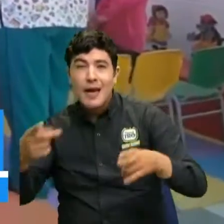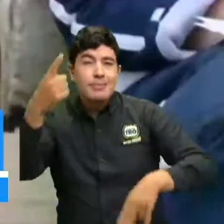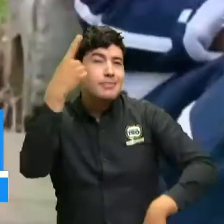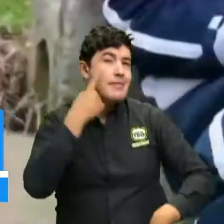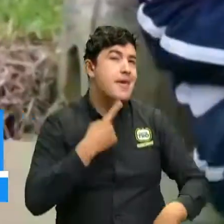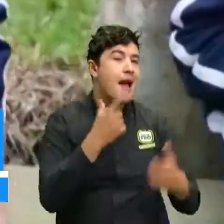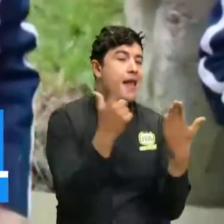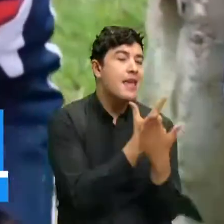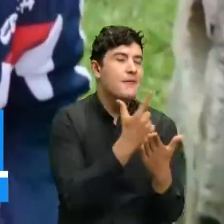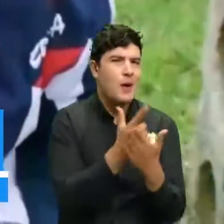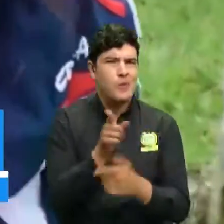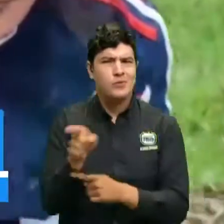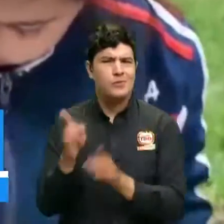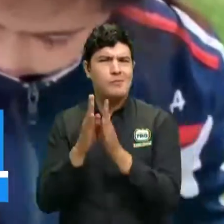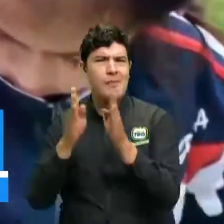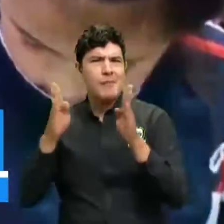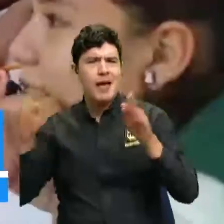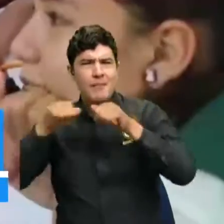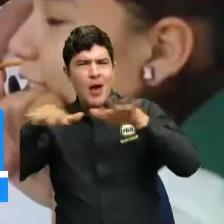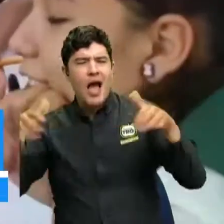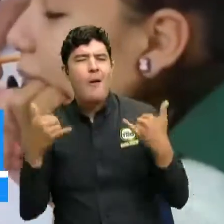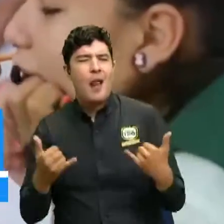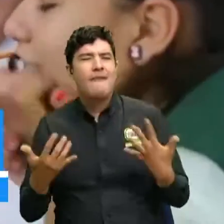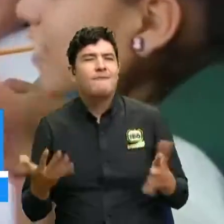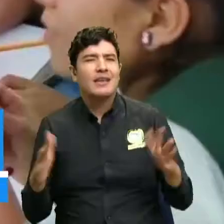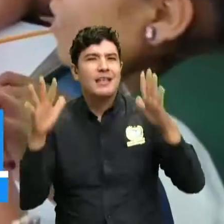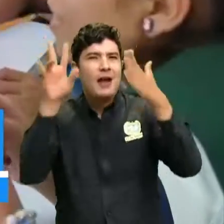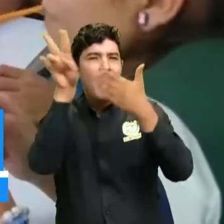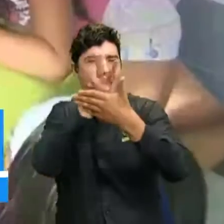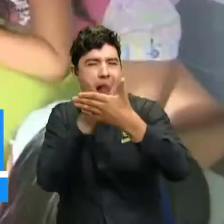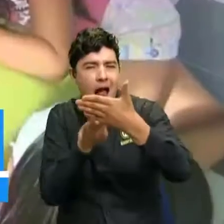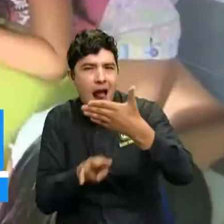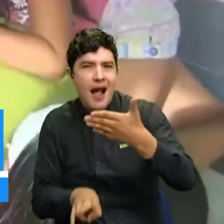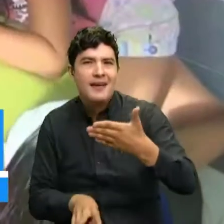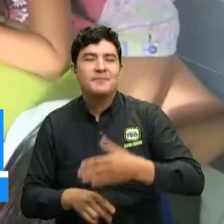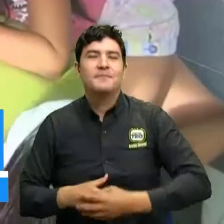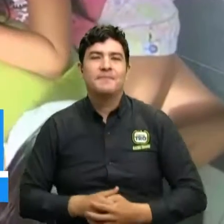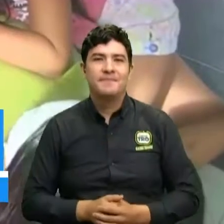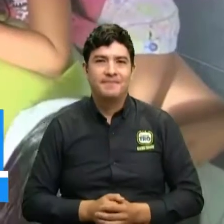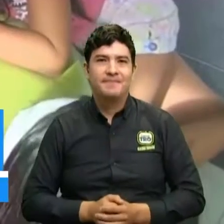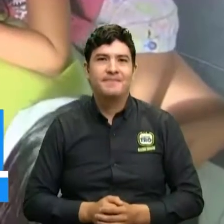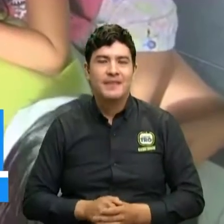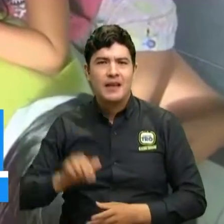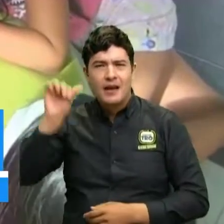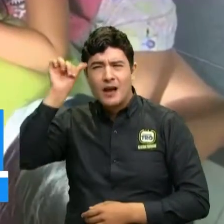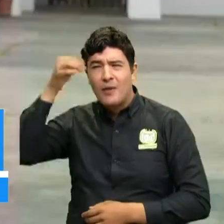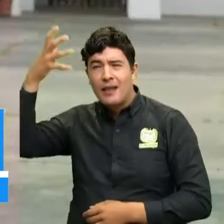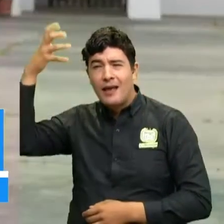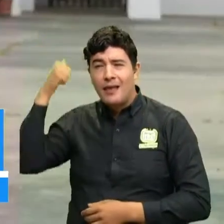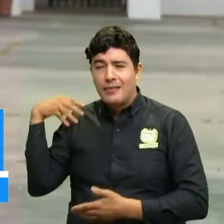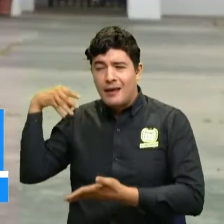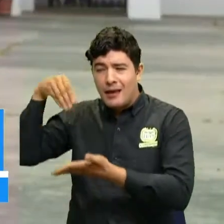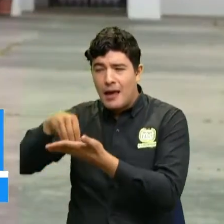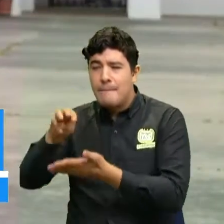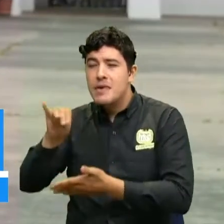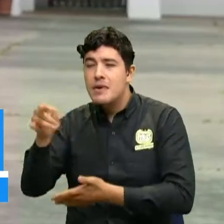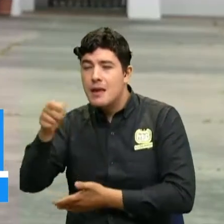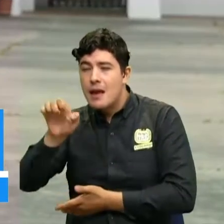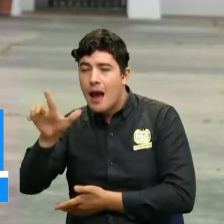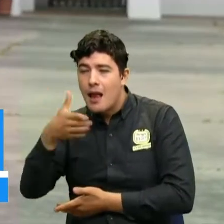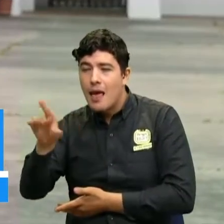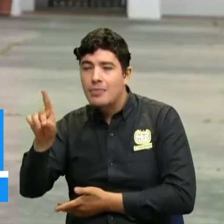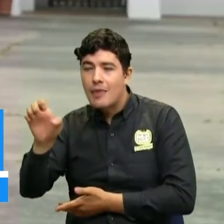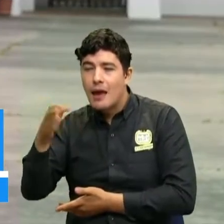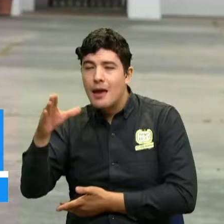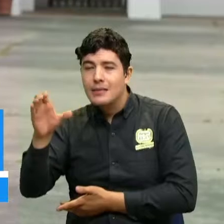Libro, la Biblioteca Pública crea el Festival de la Lectura, Lectores Viajeros. Recordando a Miguel de Cervantes Avera y su humana obra del Quijote,